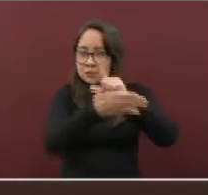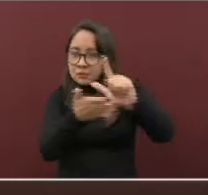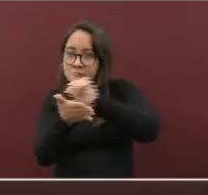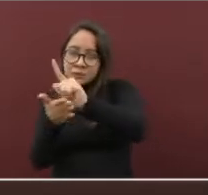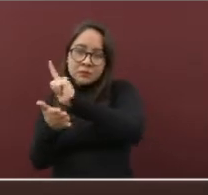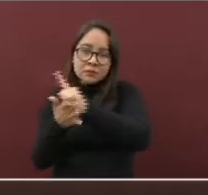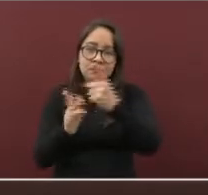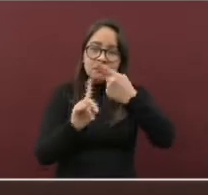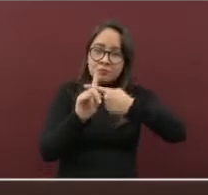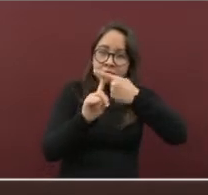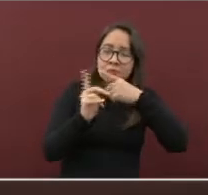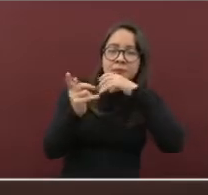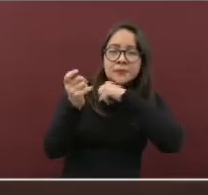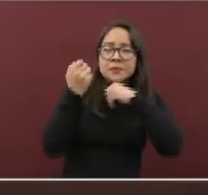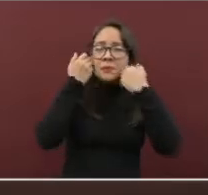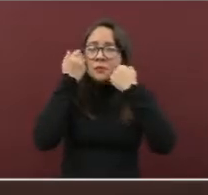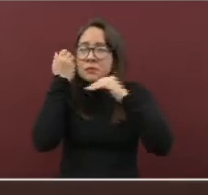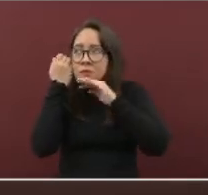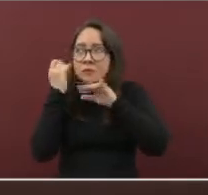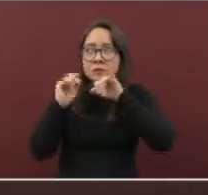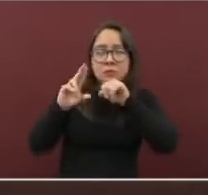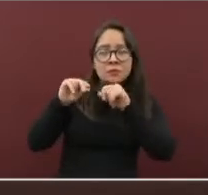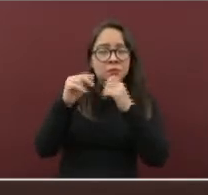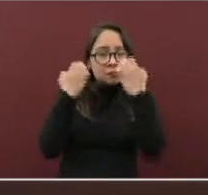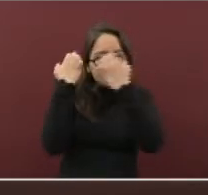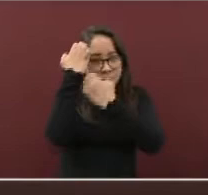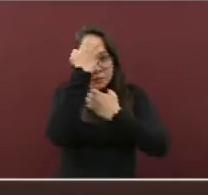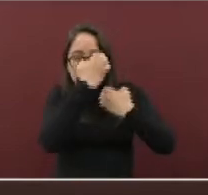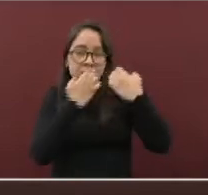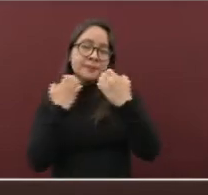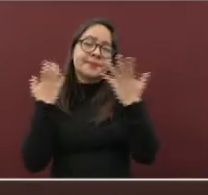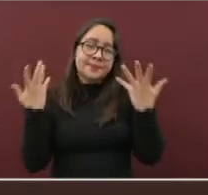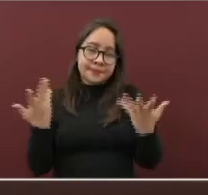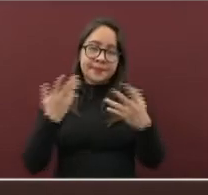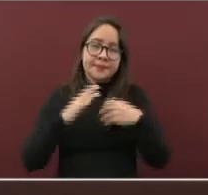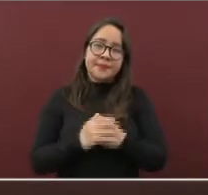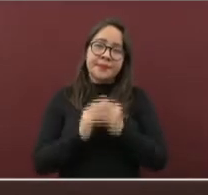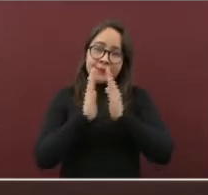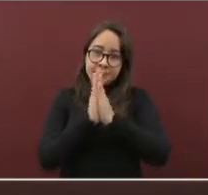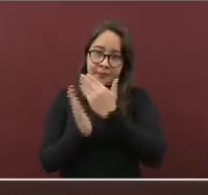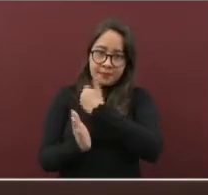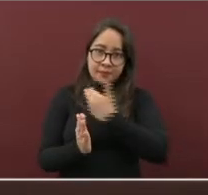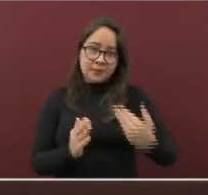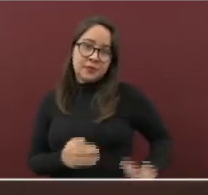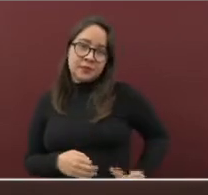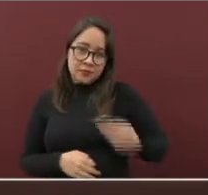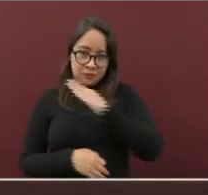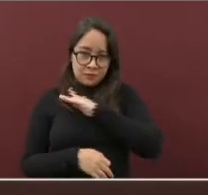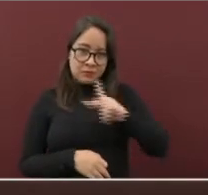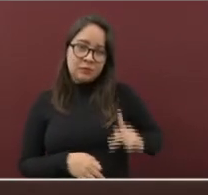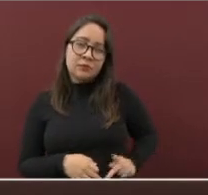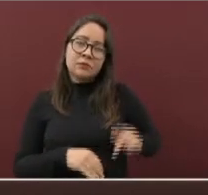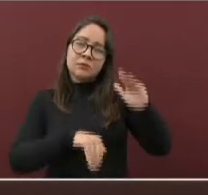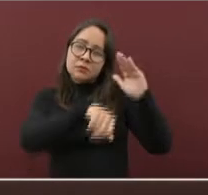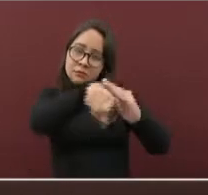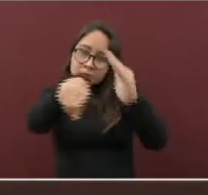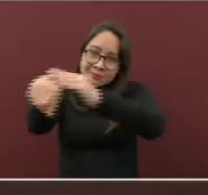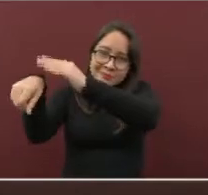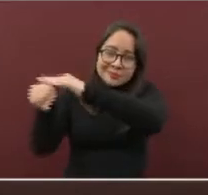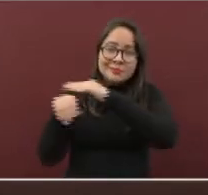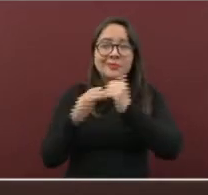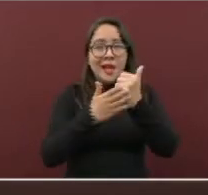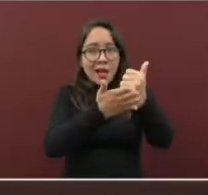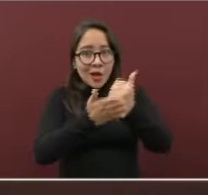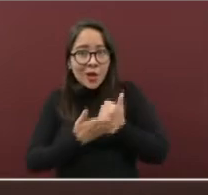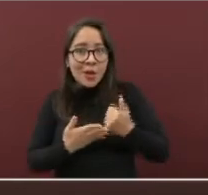y los presidentes municipales, nuevamente hacemos el llamado para coadyuvar en estas